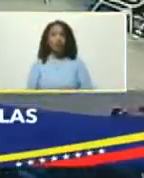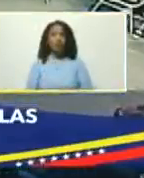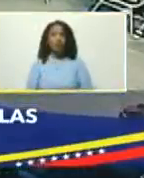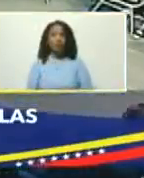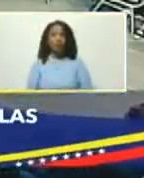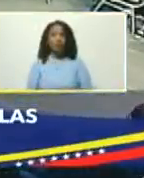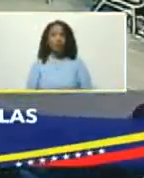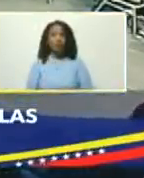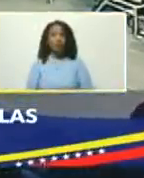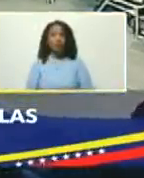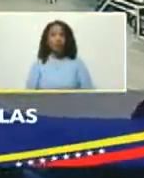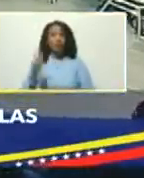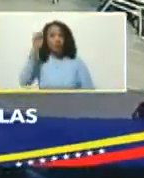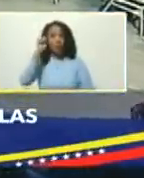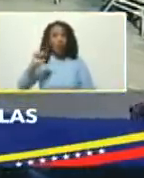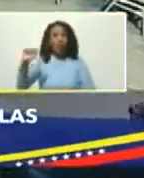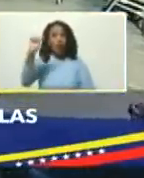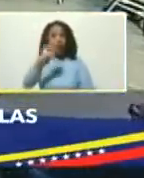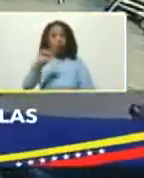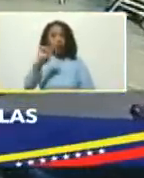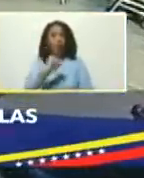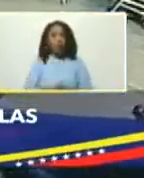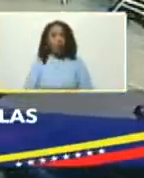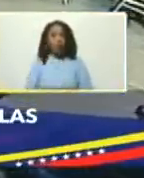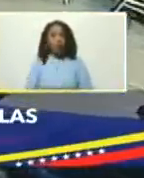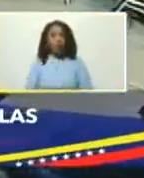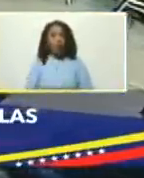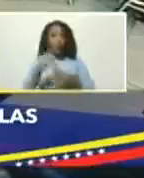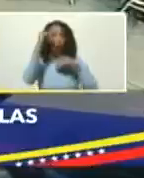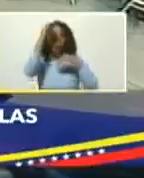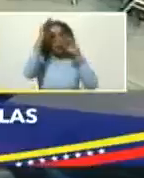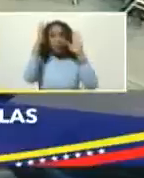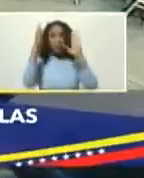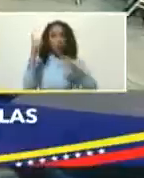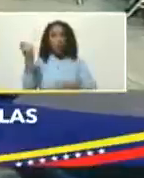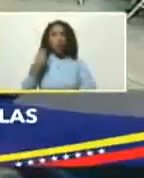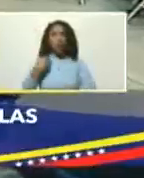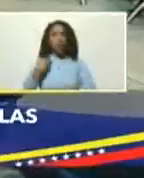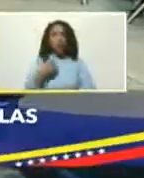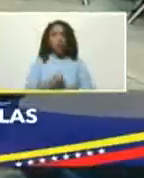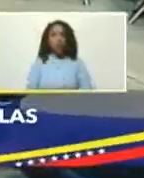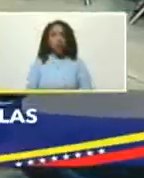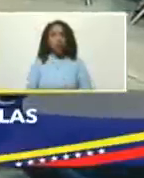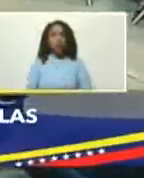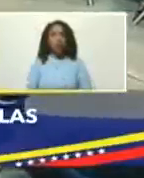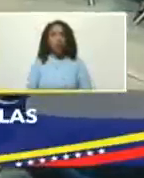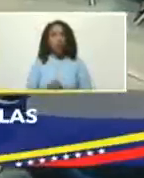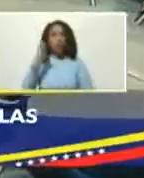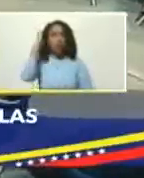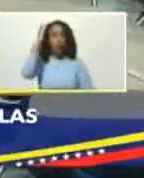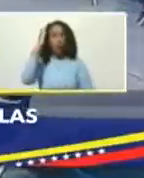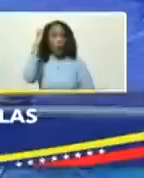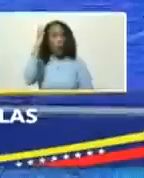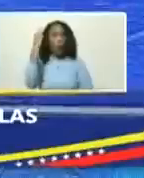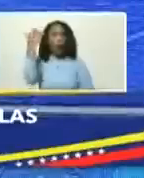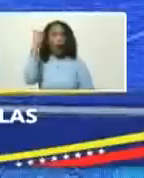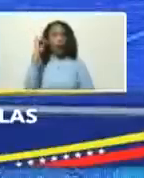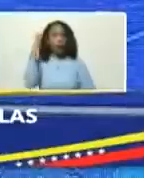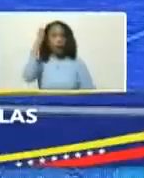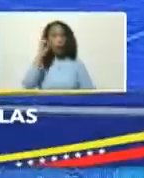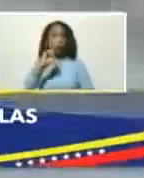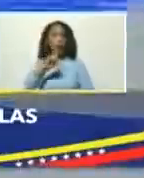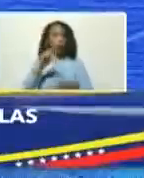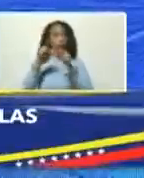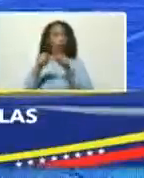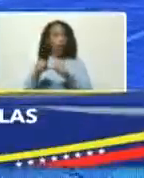del Asia atención inversionista de Europa hay Europa no te quedes